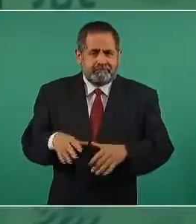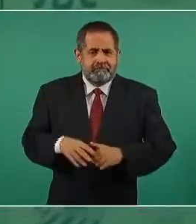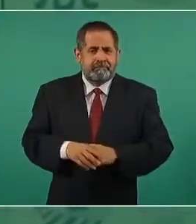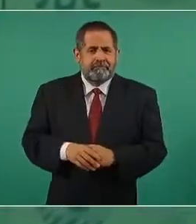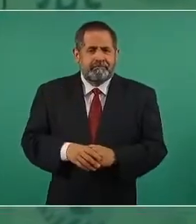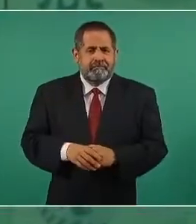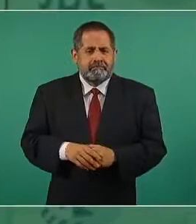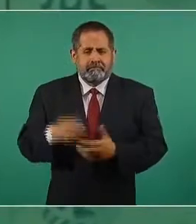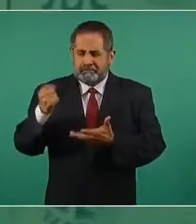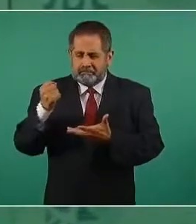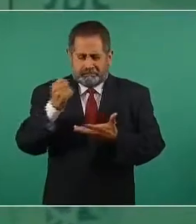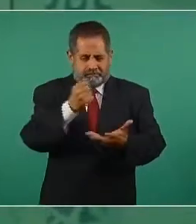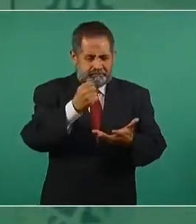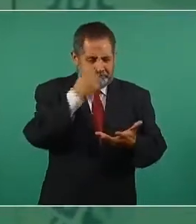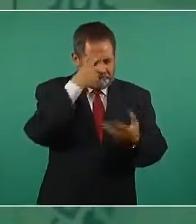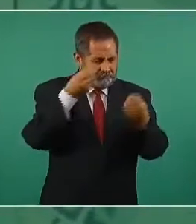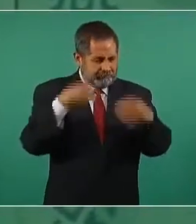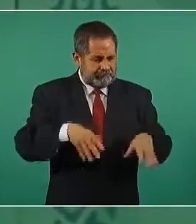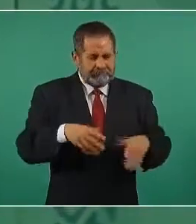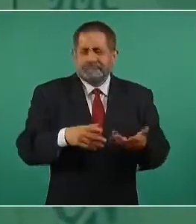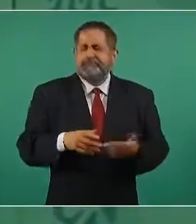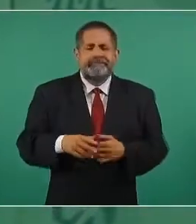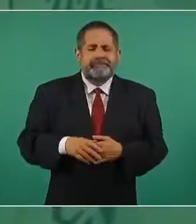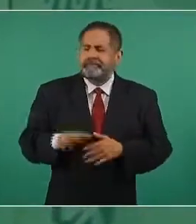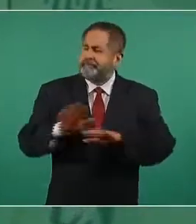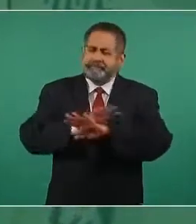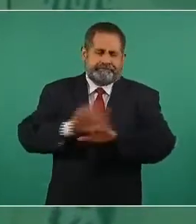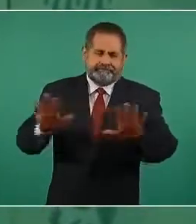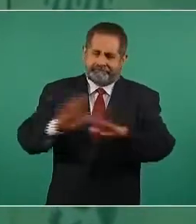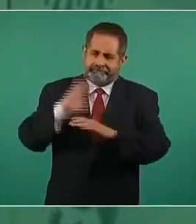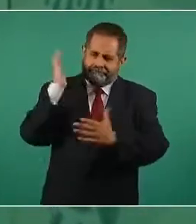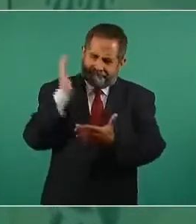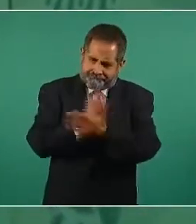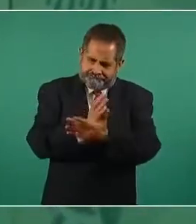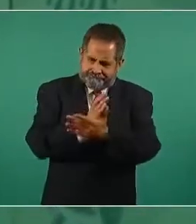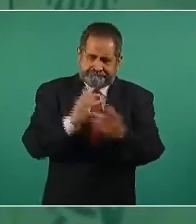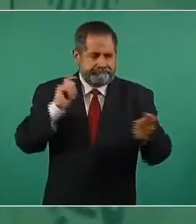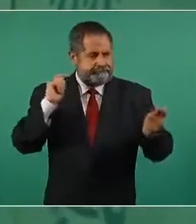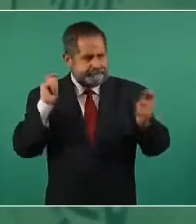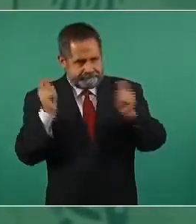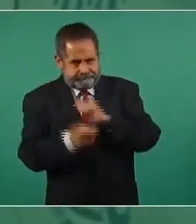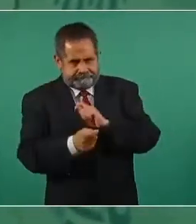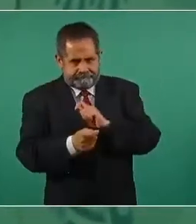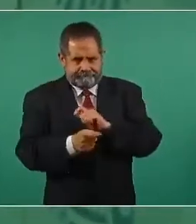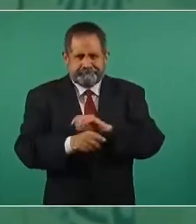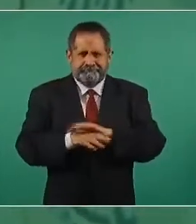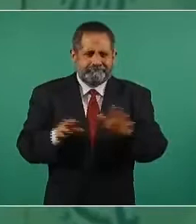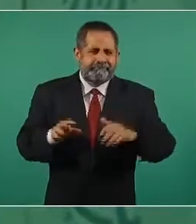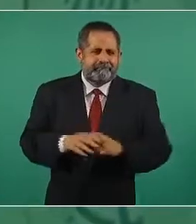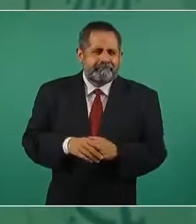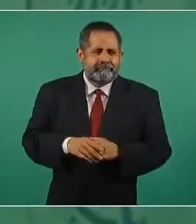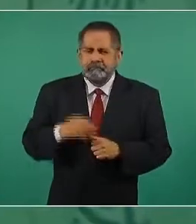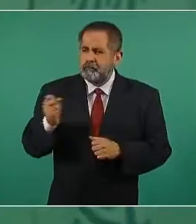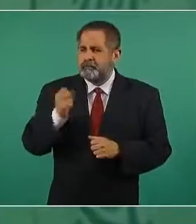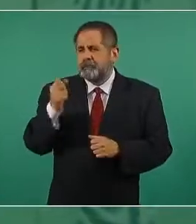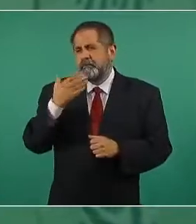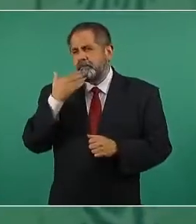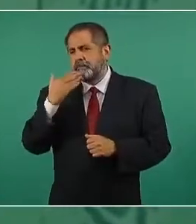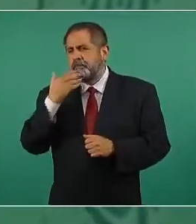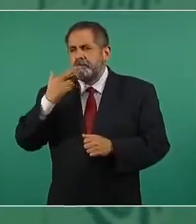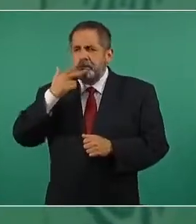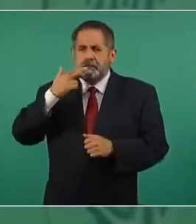presupuesto a fondo perdido entonces todo eso ya cambió y ya afortunadamente